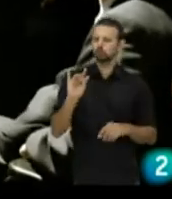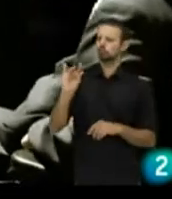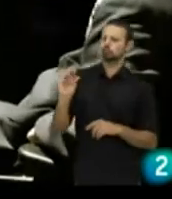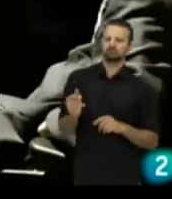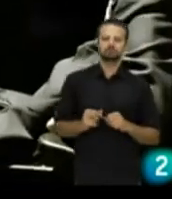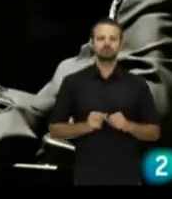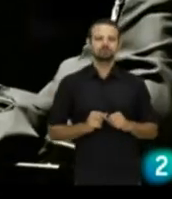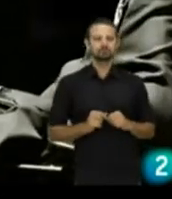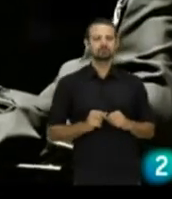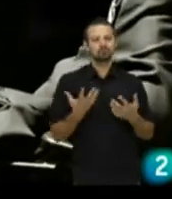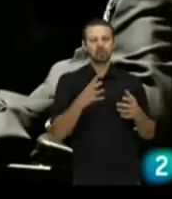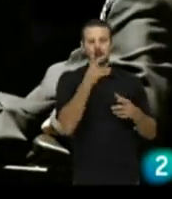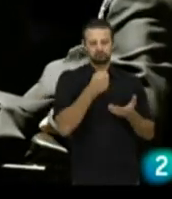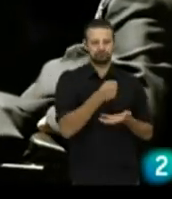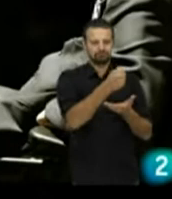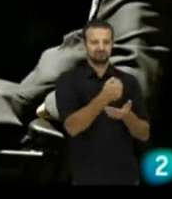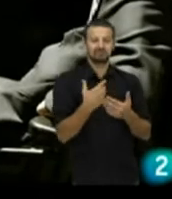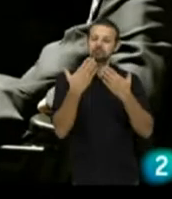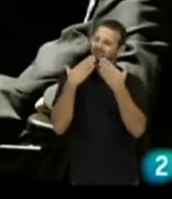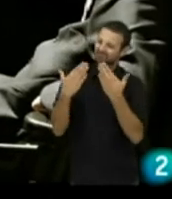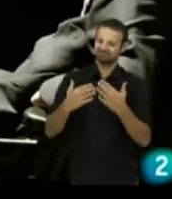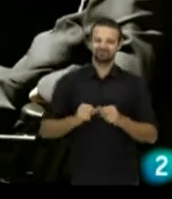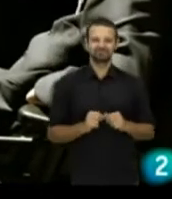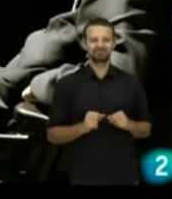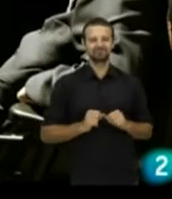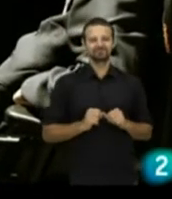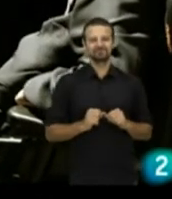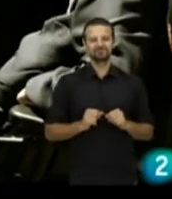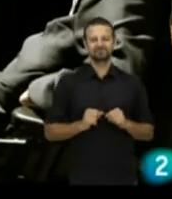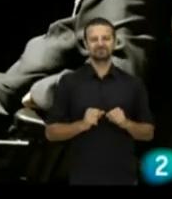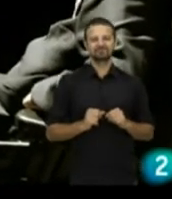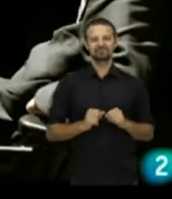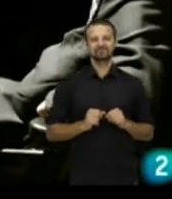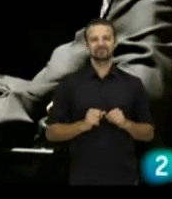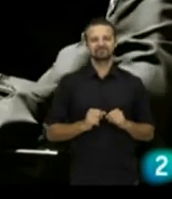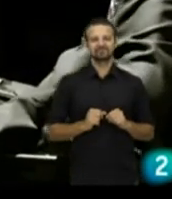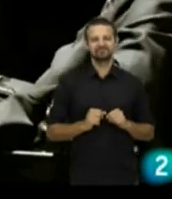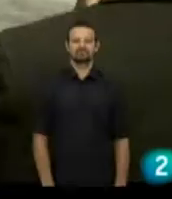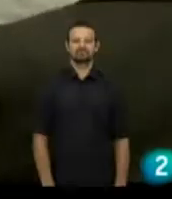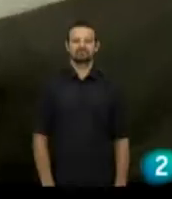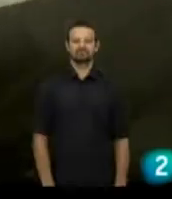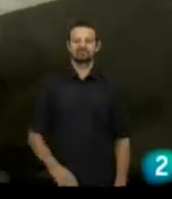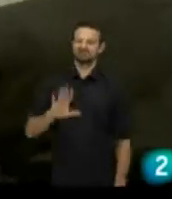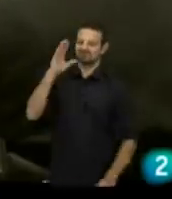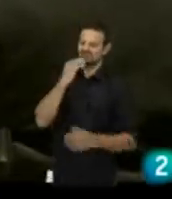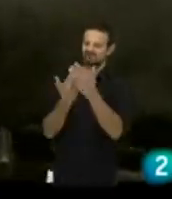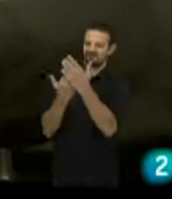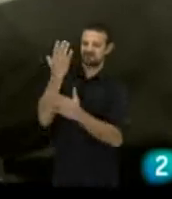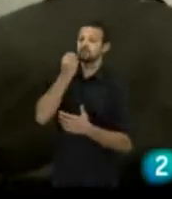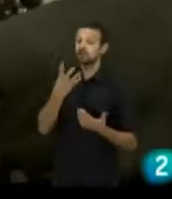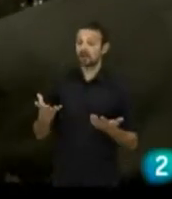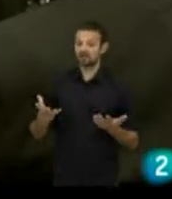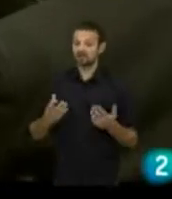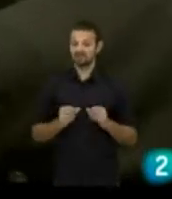paquete de tres, ¿no? ¿Tres cajitas? ¿El paquete de tres que Sí, sí. Vale. Les traigo una bolsita. Gracias. Adiós, buenos días.